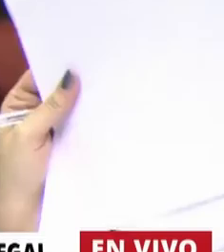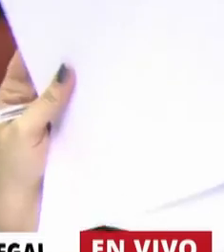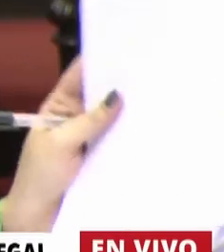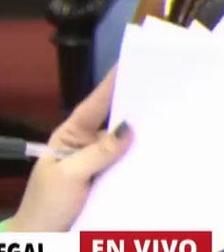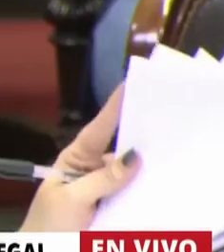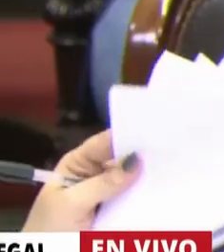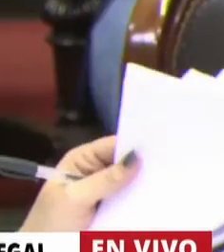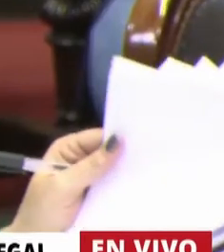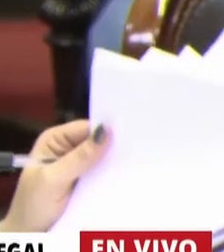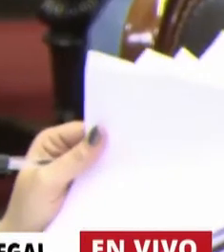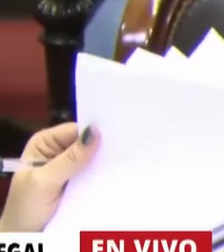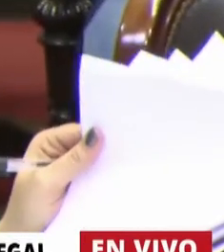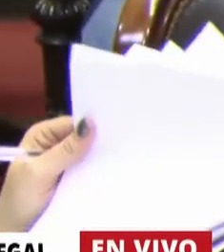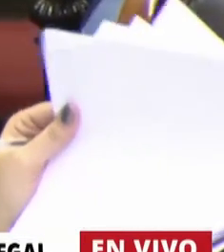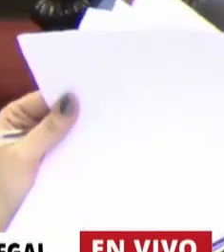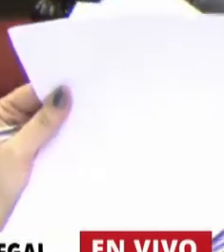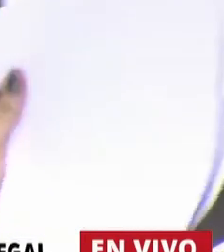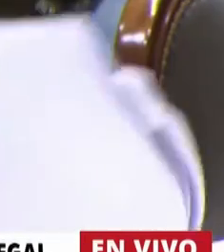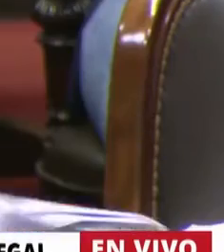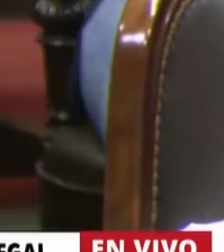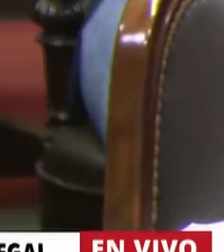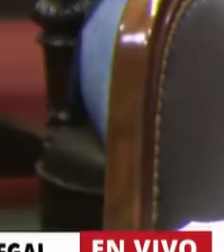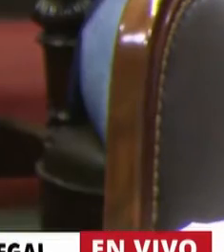Gracias, Presidente. ¿Se me escucha ahí?